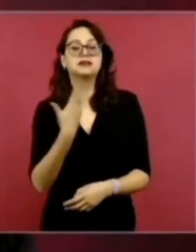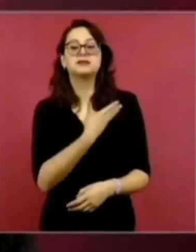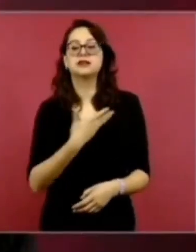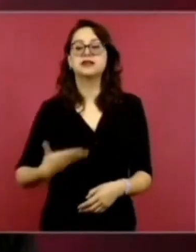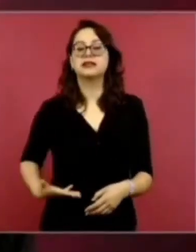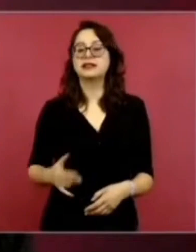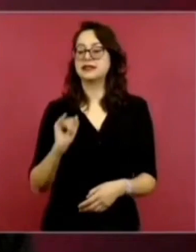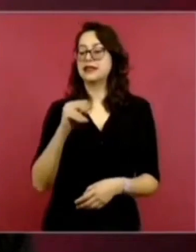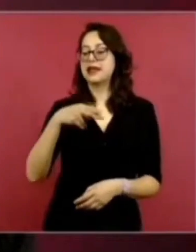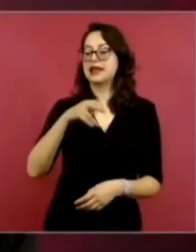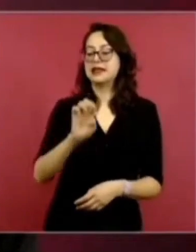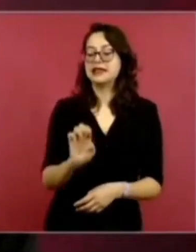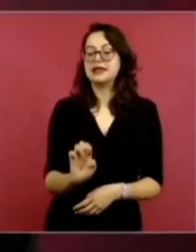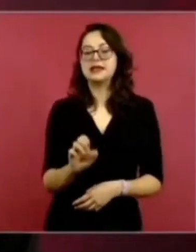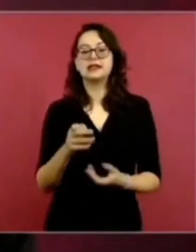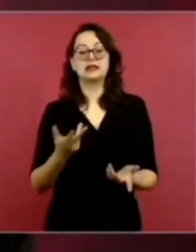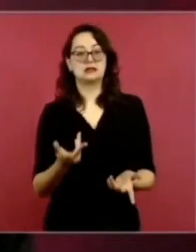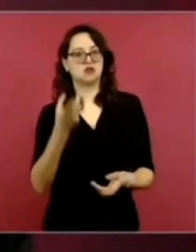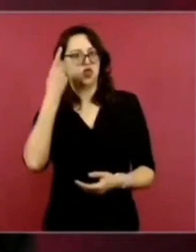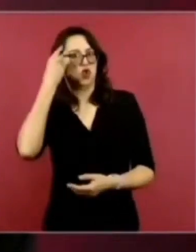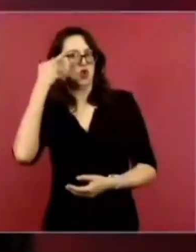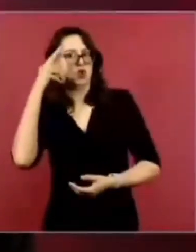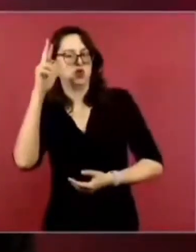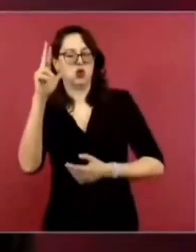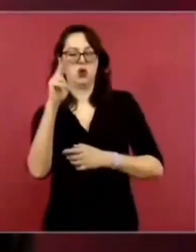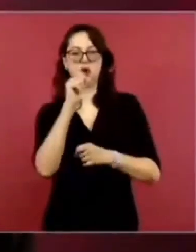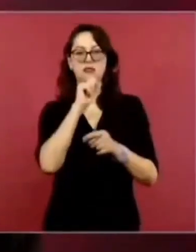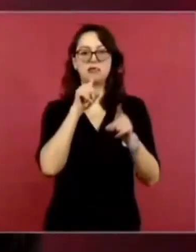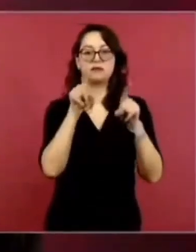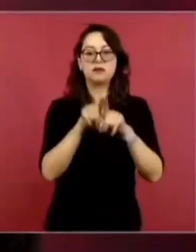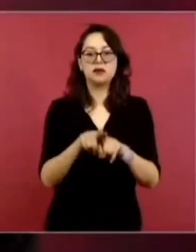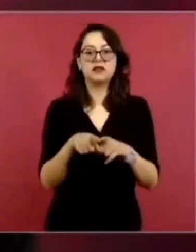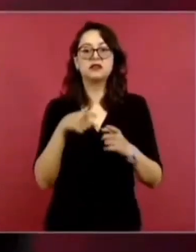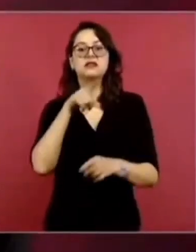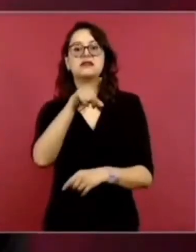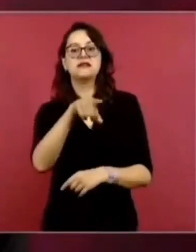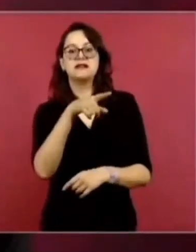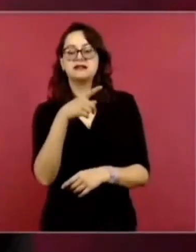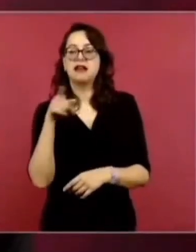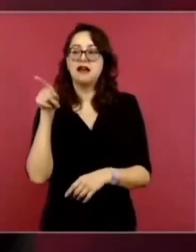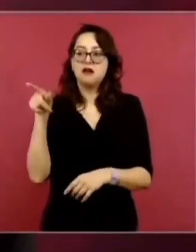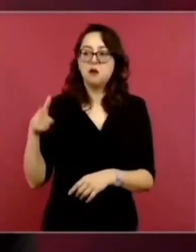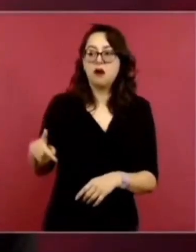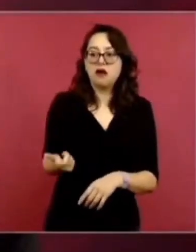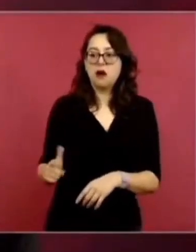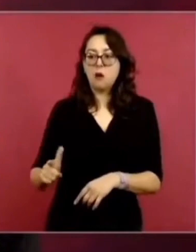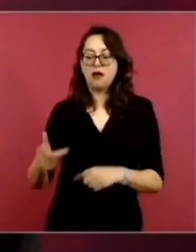igual, burlando a los campesinos de Guanajuato,